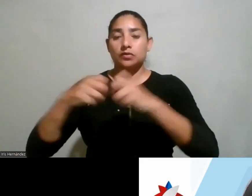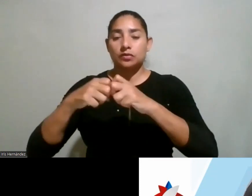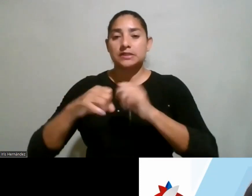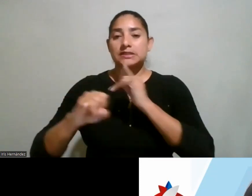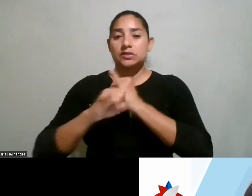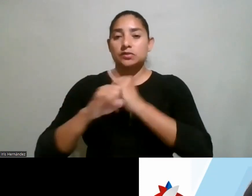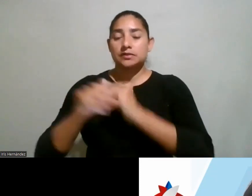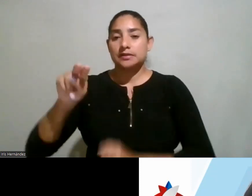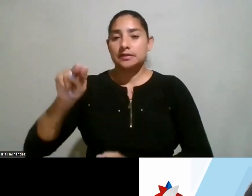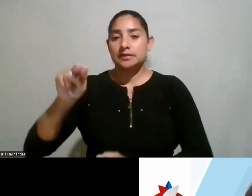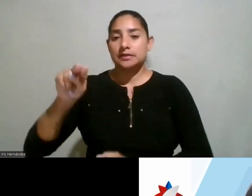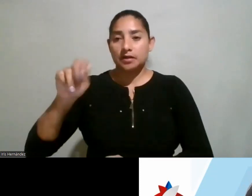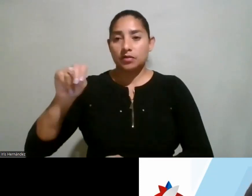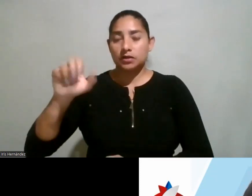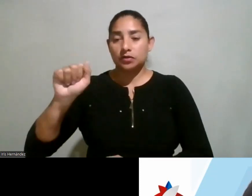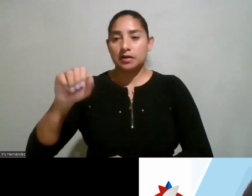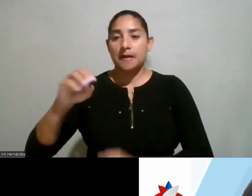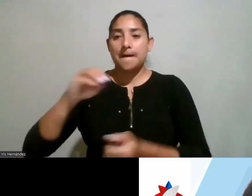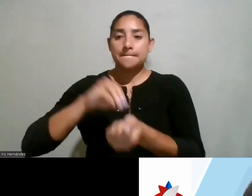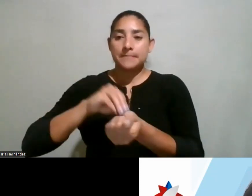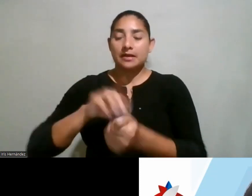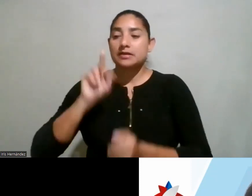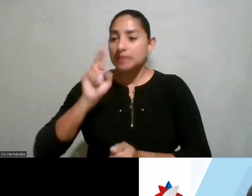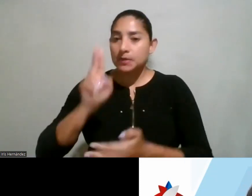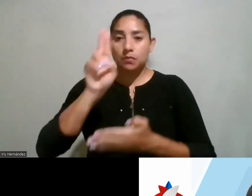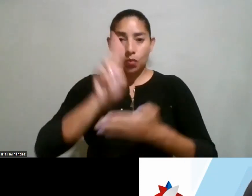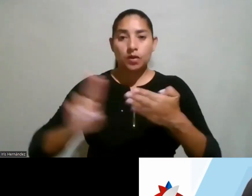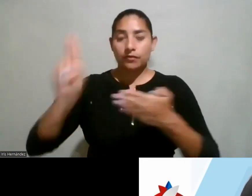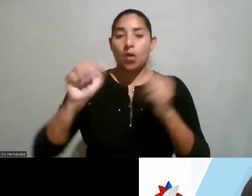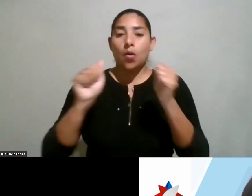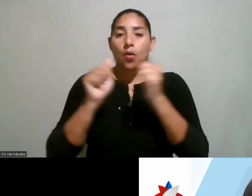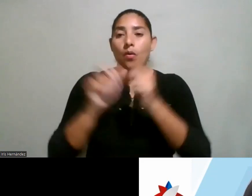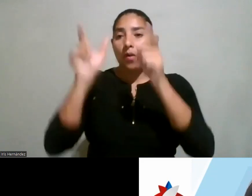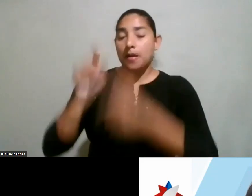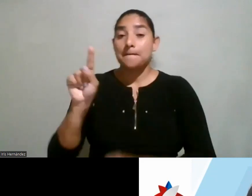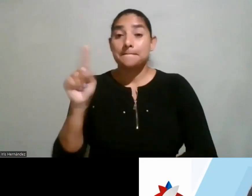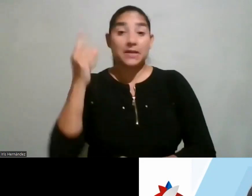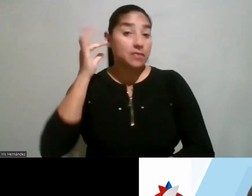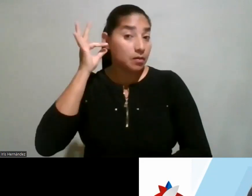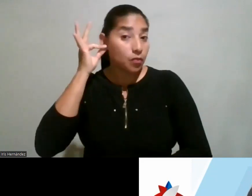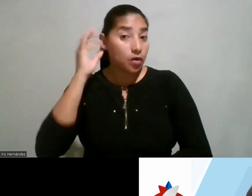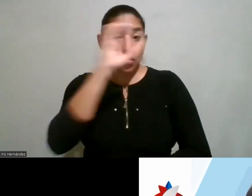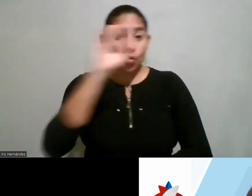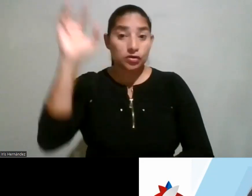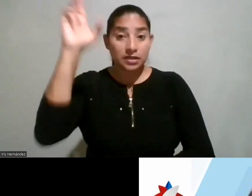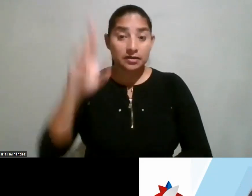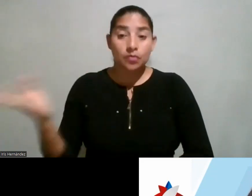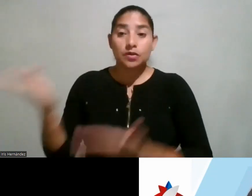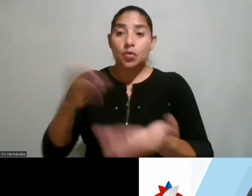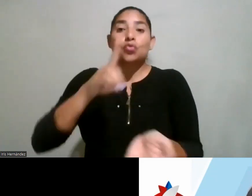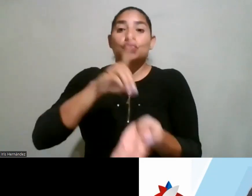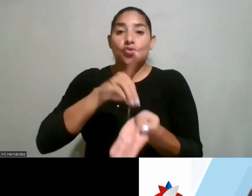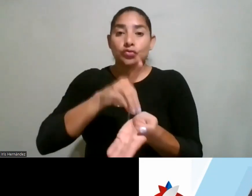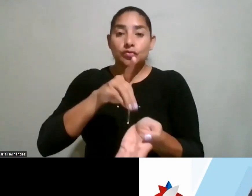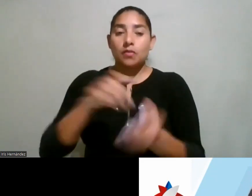Nanoelectrónica y Electrónica Médica de esa misma universidad, convirtiéndose en la primera mujer costarricense en obtener un doctorado en